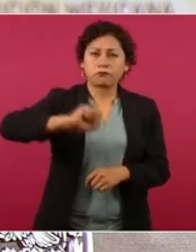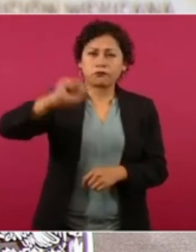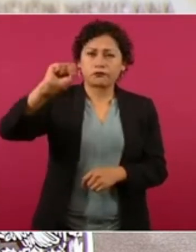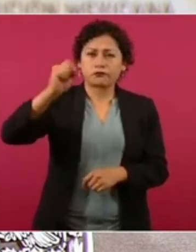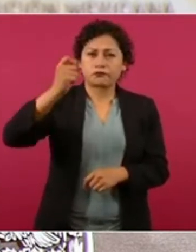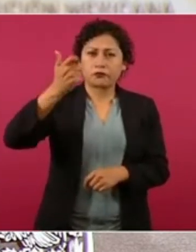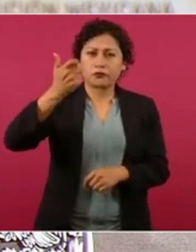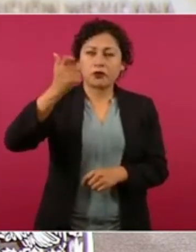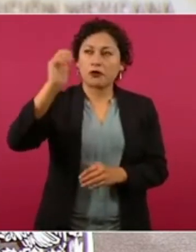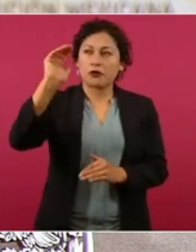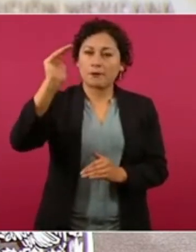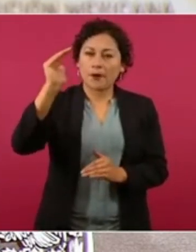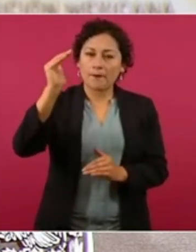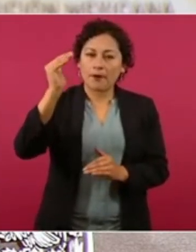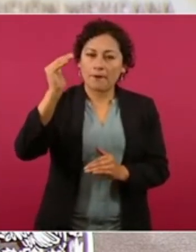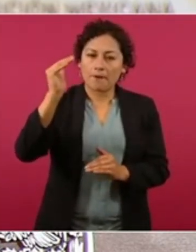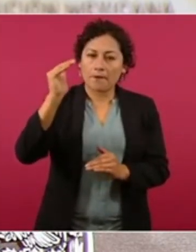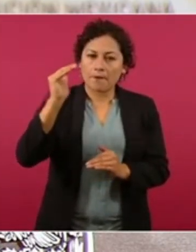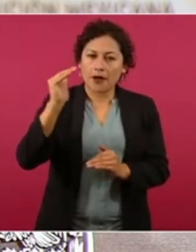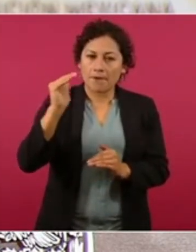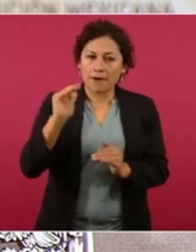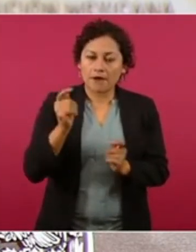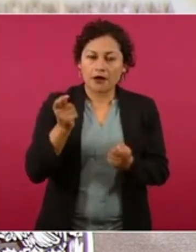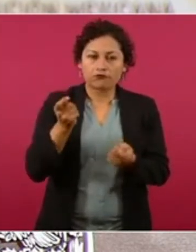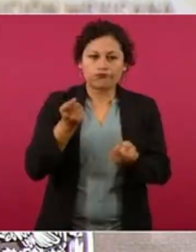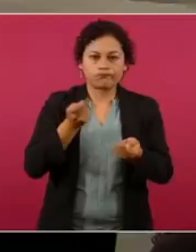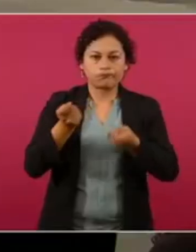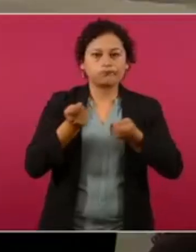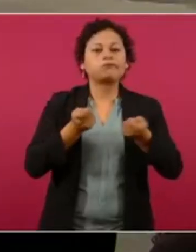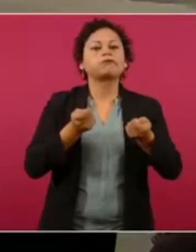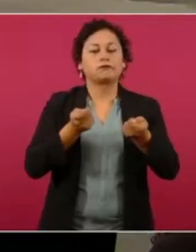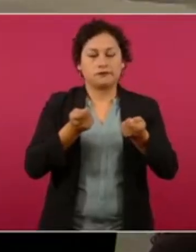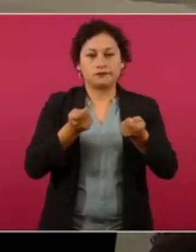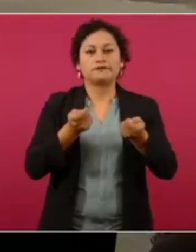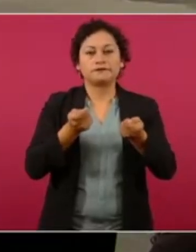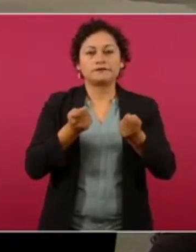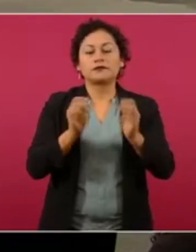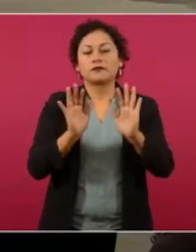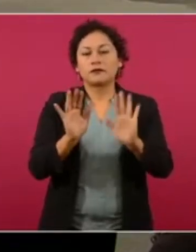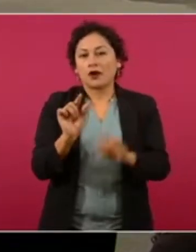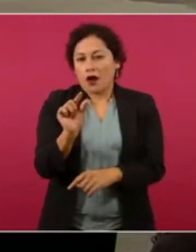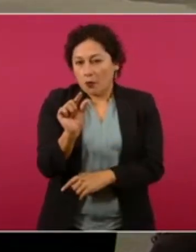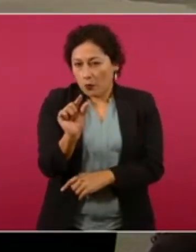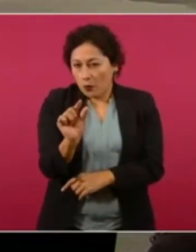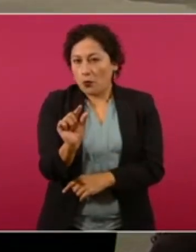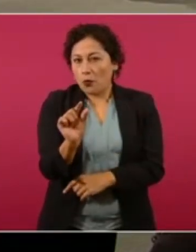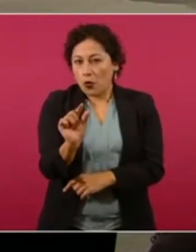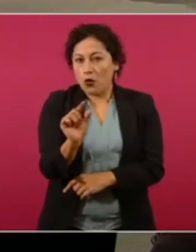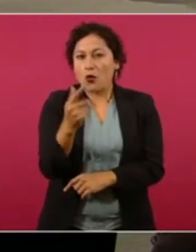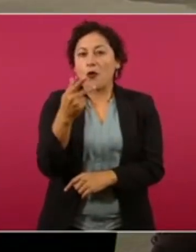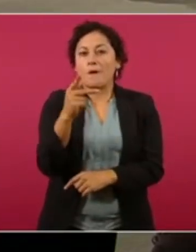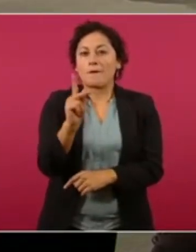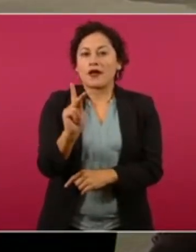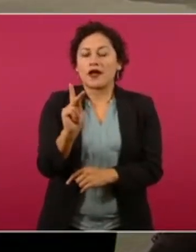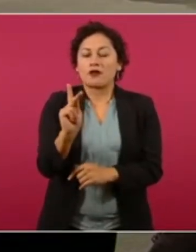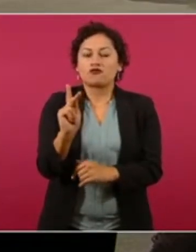poco, pero ya no está creciendo.